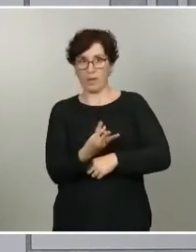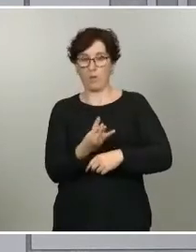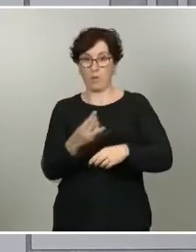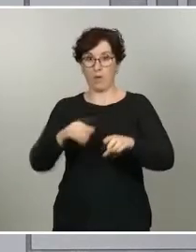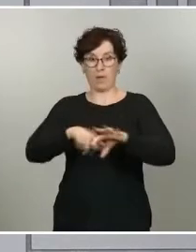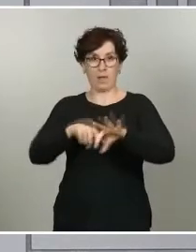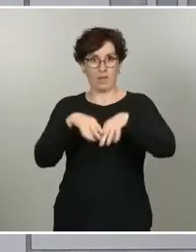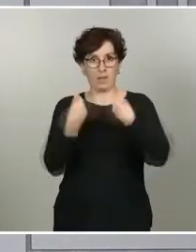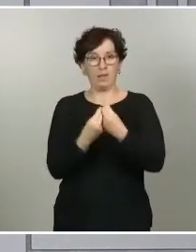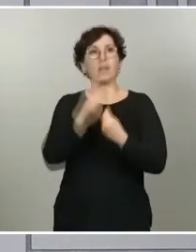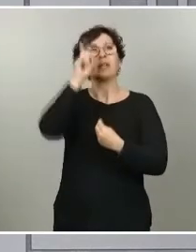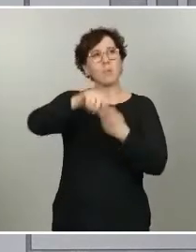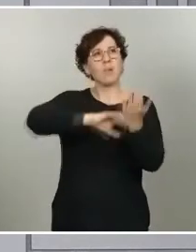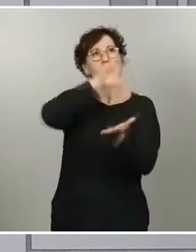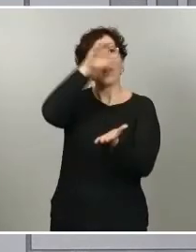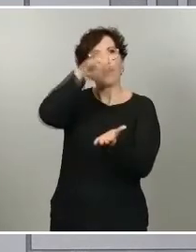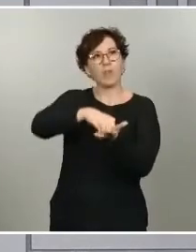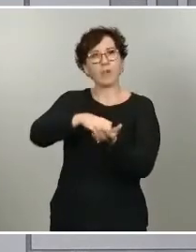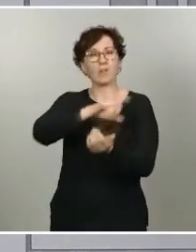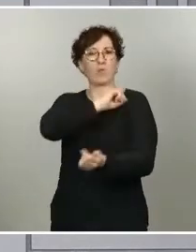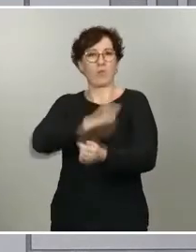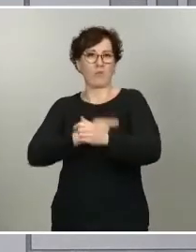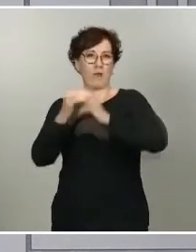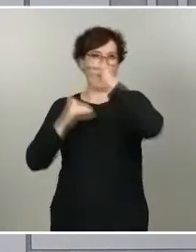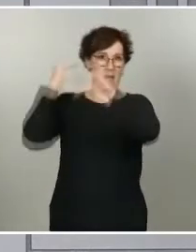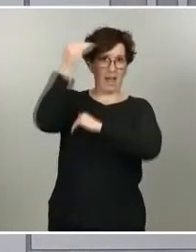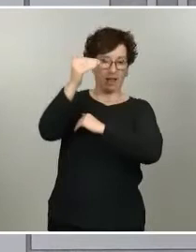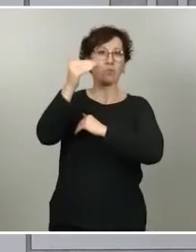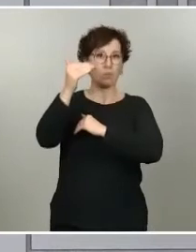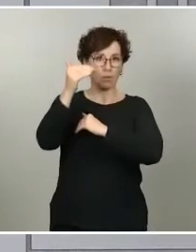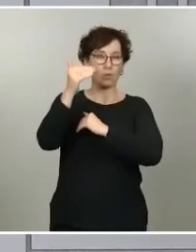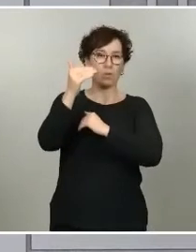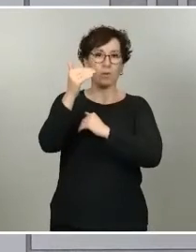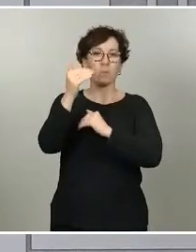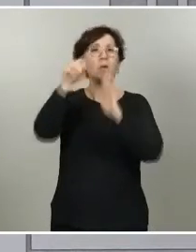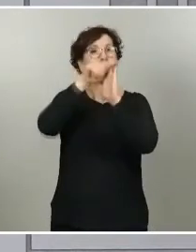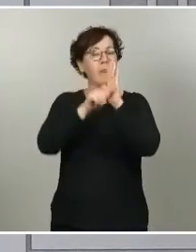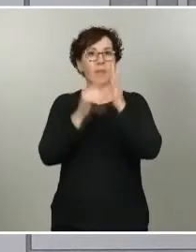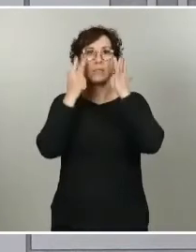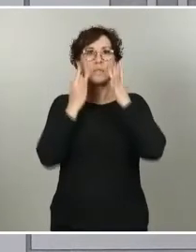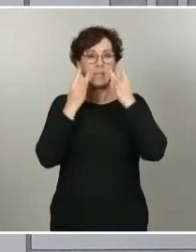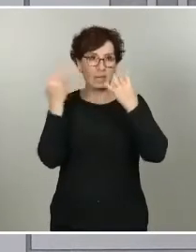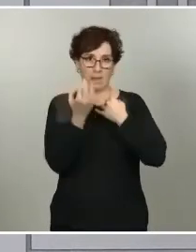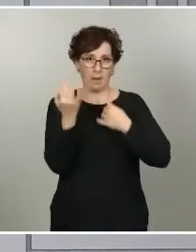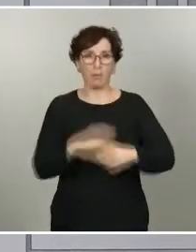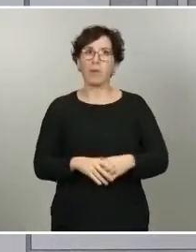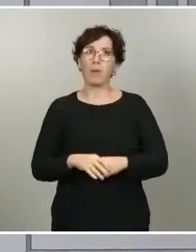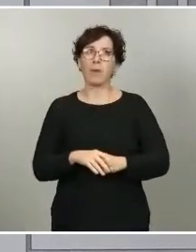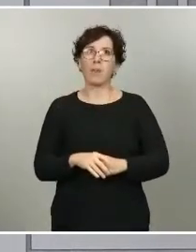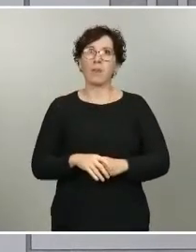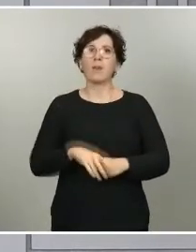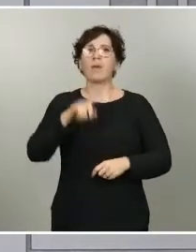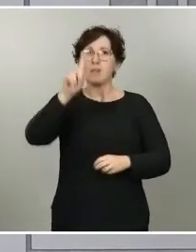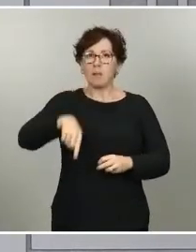centros de alto rendimiento deportivo con algunas medidas de higiene y se permite finalmente que los